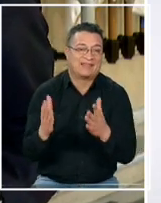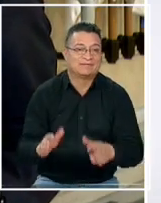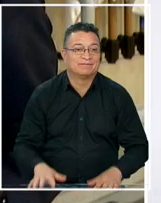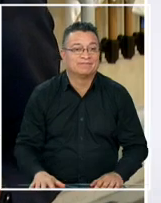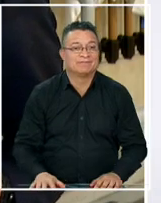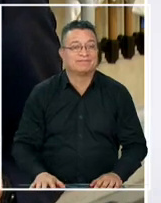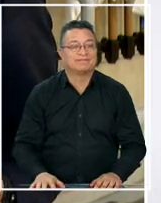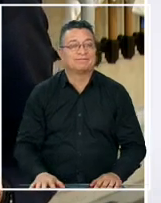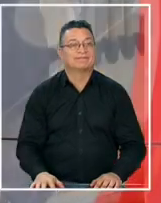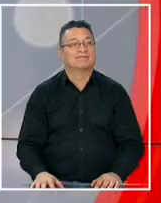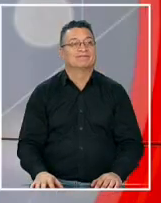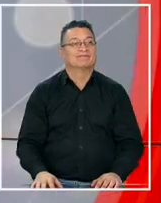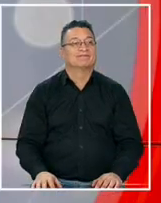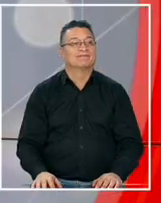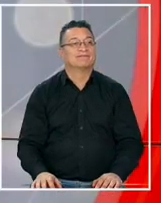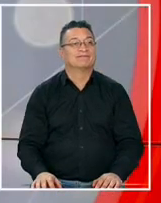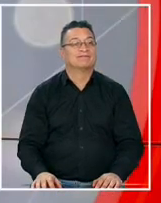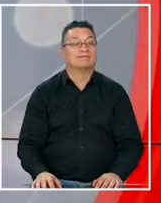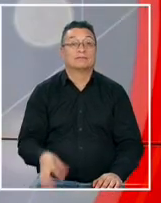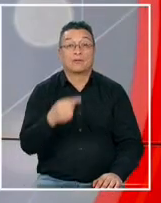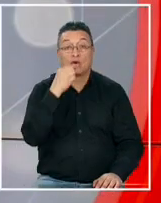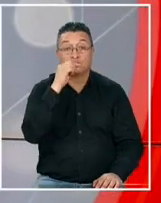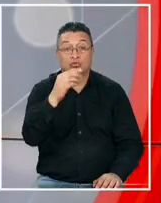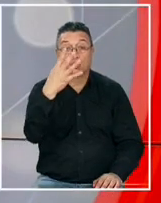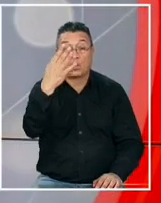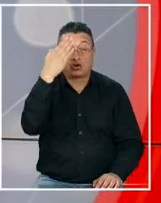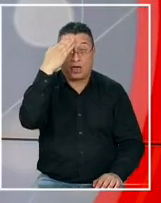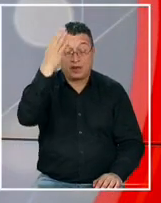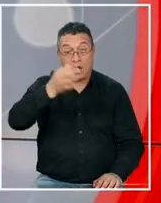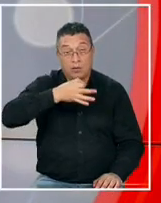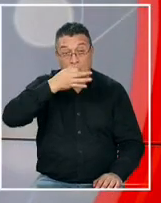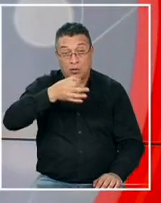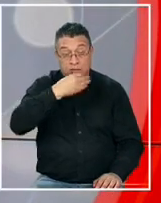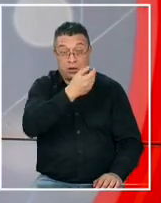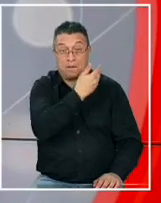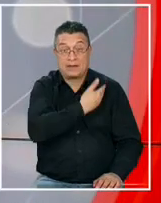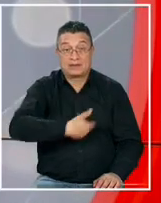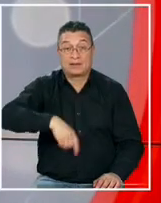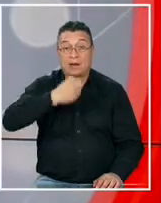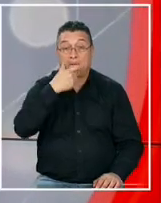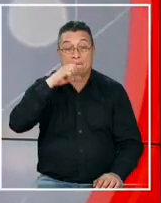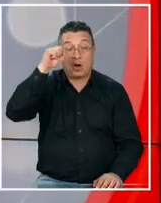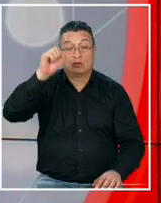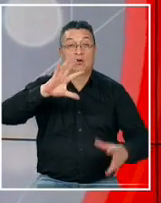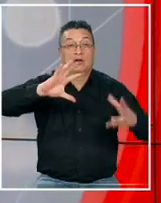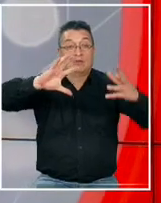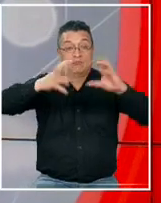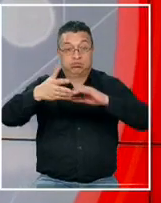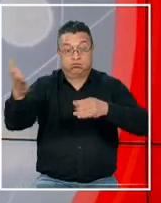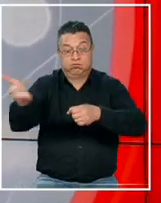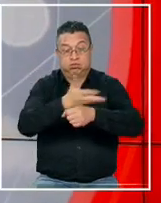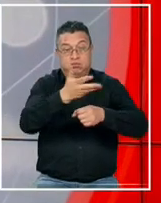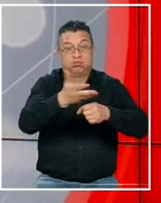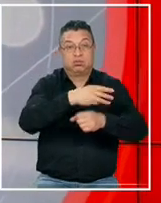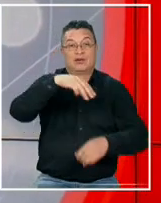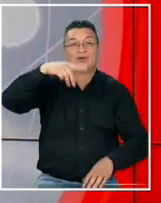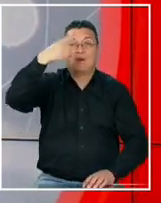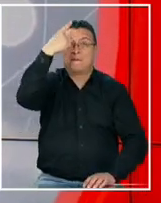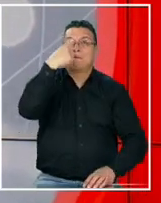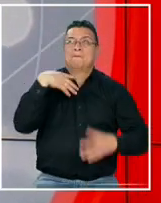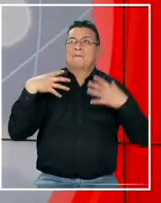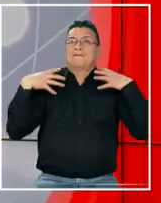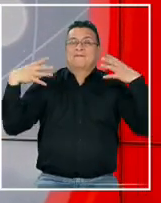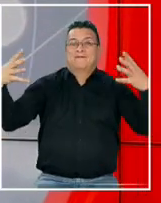Chao, que estés bien. Y a cuatro días del anuncio del presidente Boric sobre la futura demolición de los llamados mausoleos